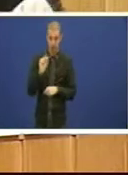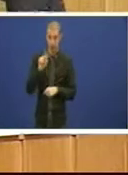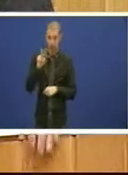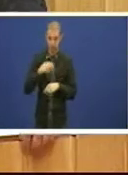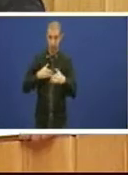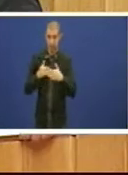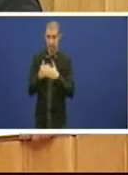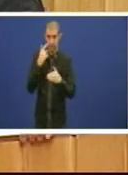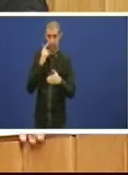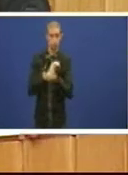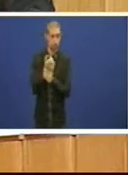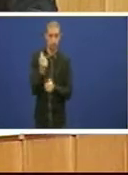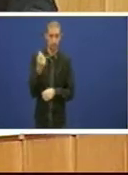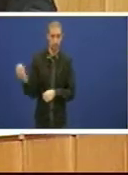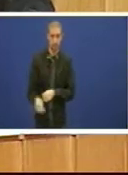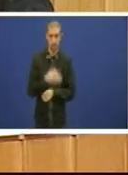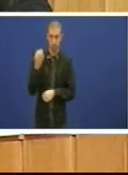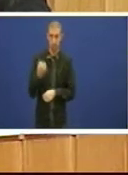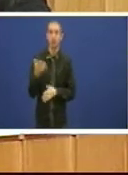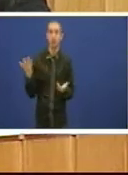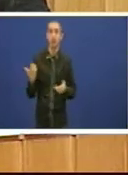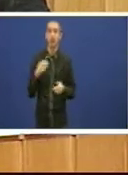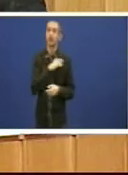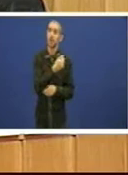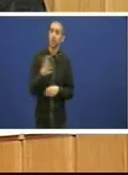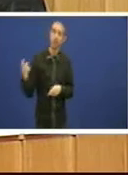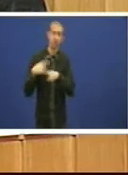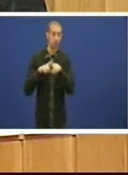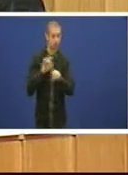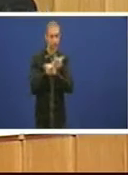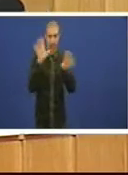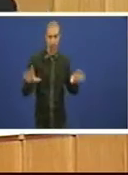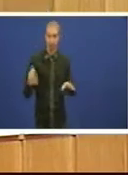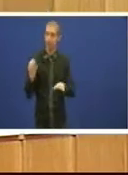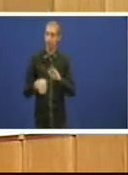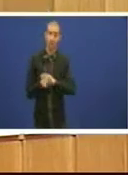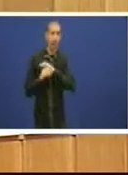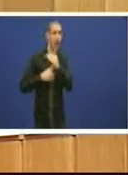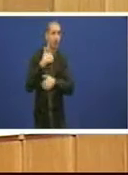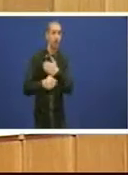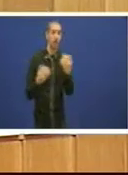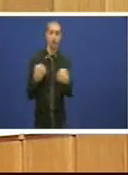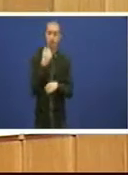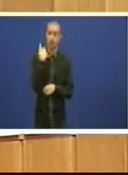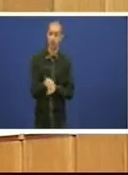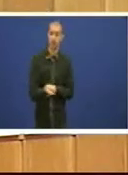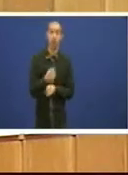que señorías as cousas están claras hai que avanzar e hai que decir ten a xunta de Galiza vontade